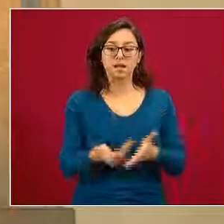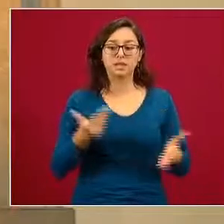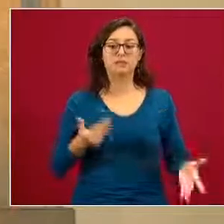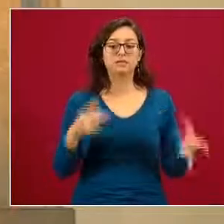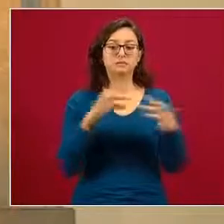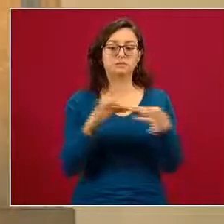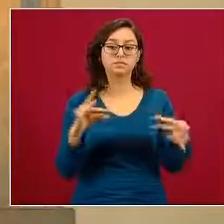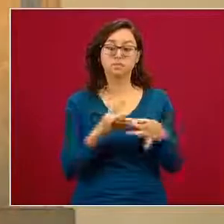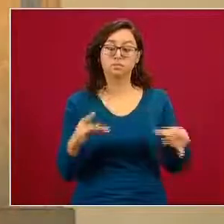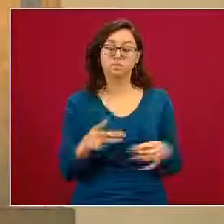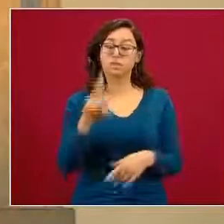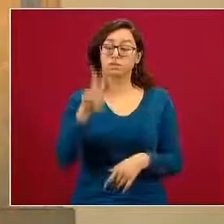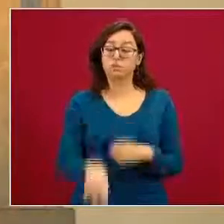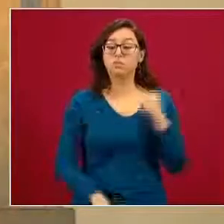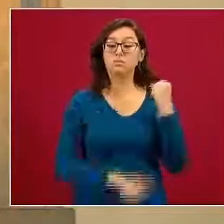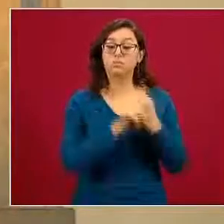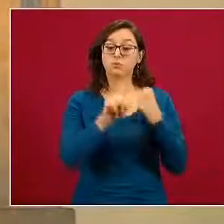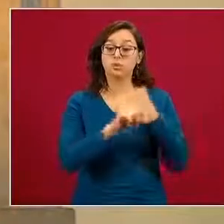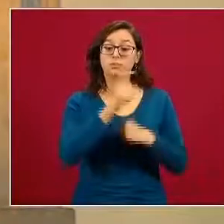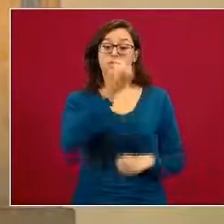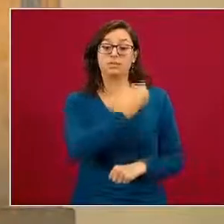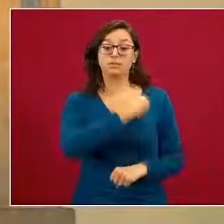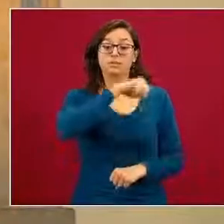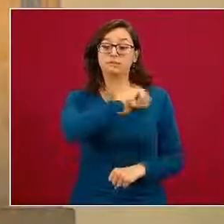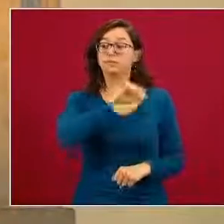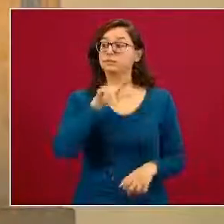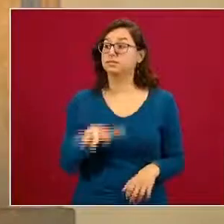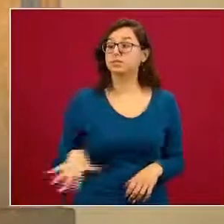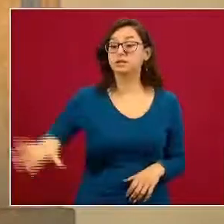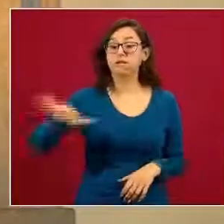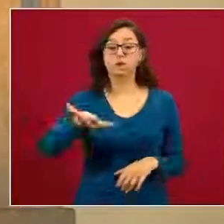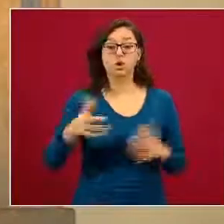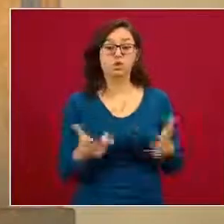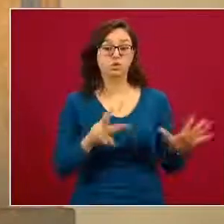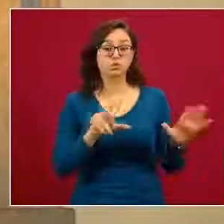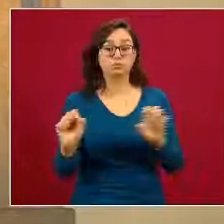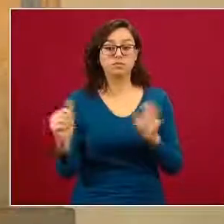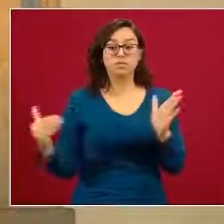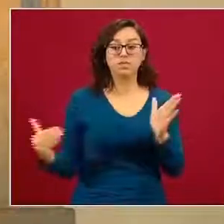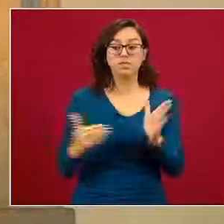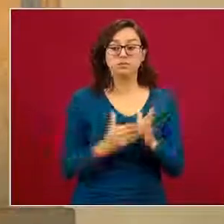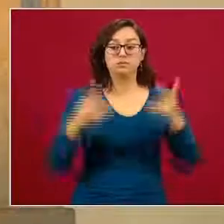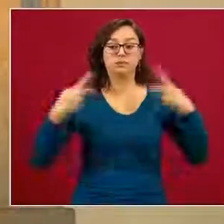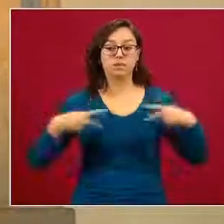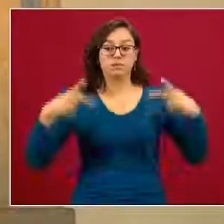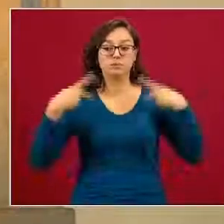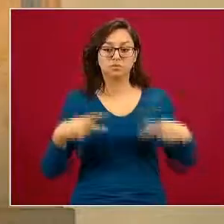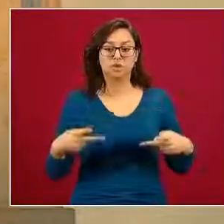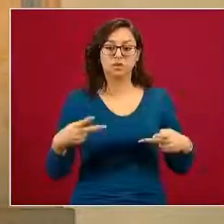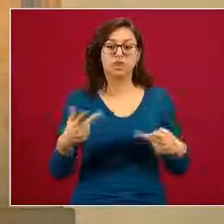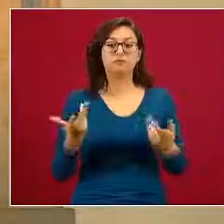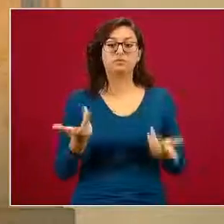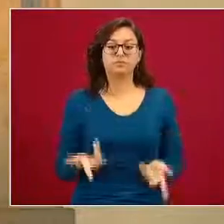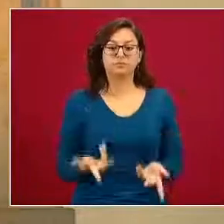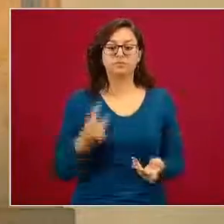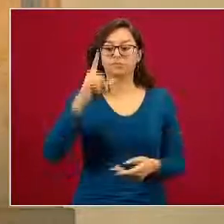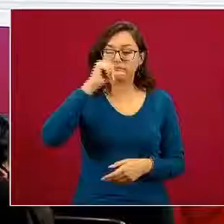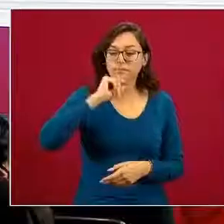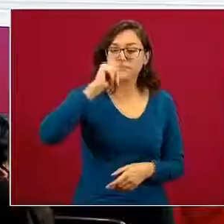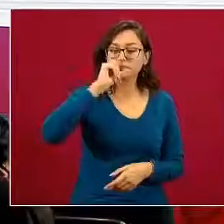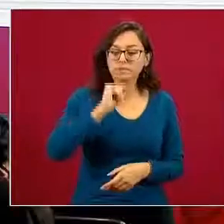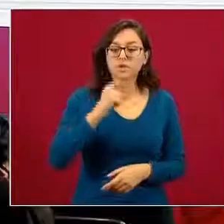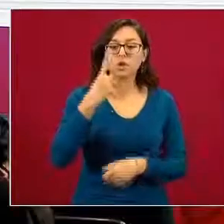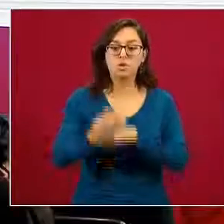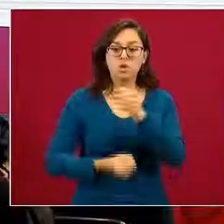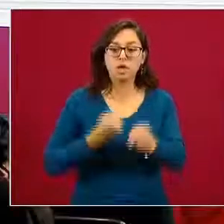pública que además de los 800 mil, más de 800 mil personas que mueren al año